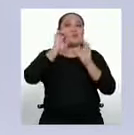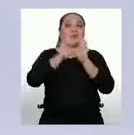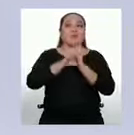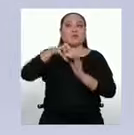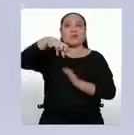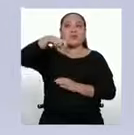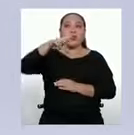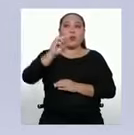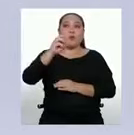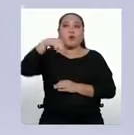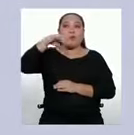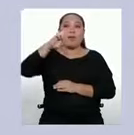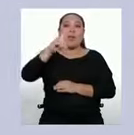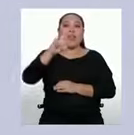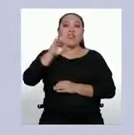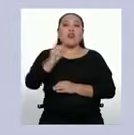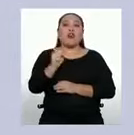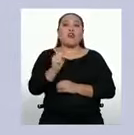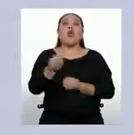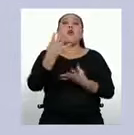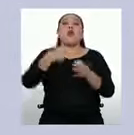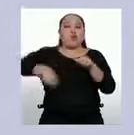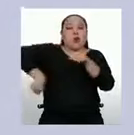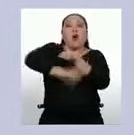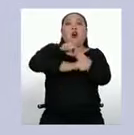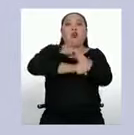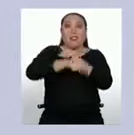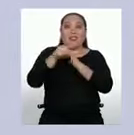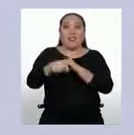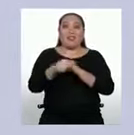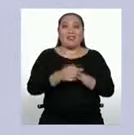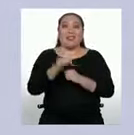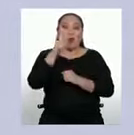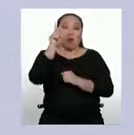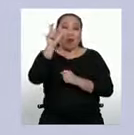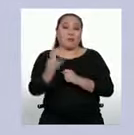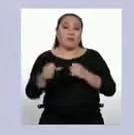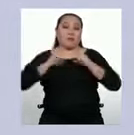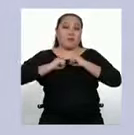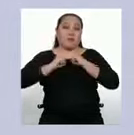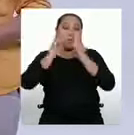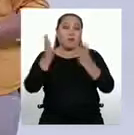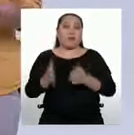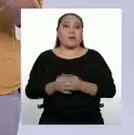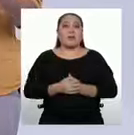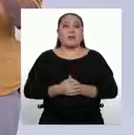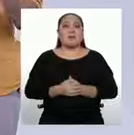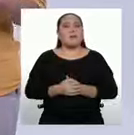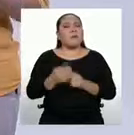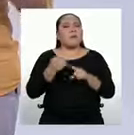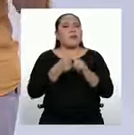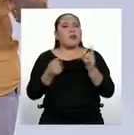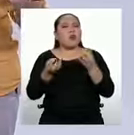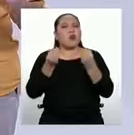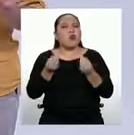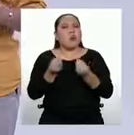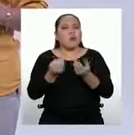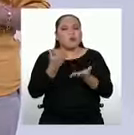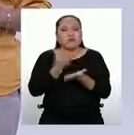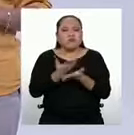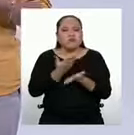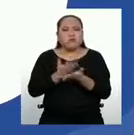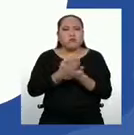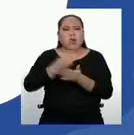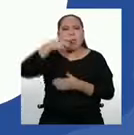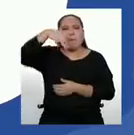anotaciones de un deportista. ¿Pero cómo se calcula el valor de la media, también conocida como promedio? Calcularla es súper